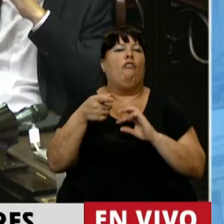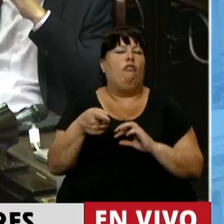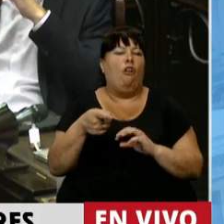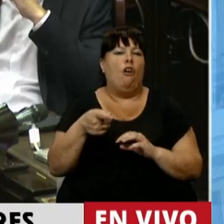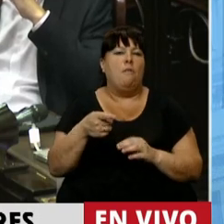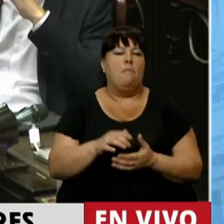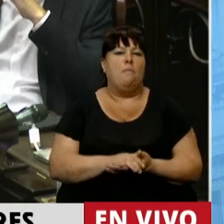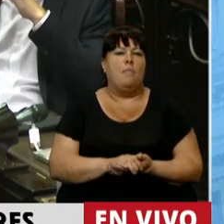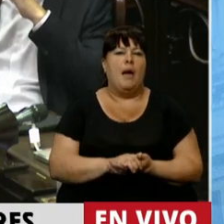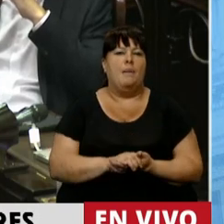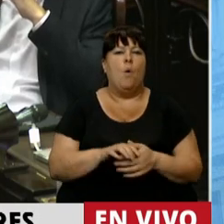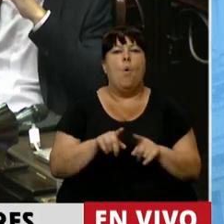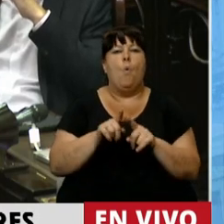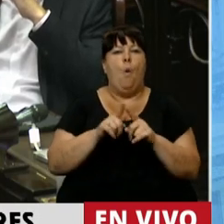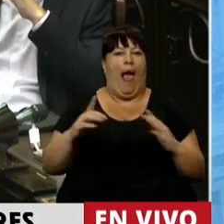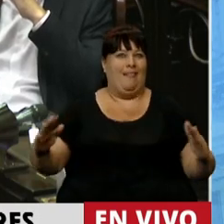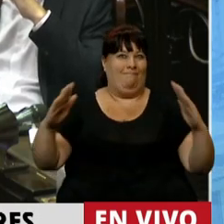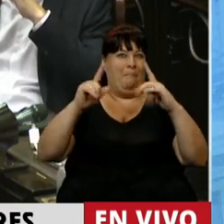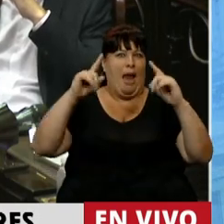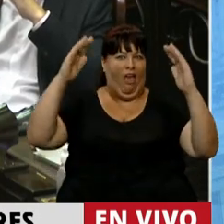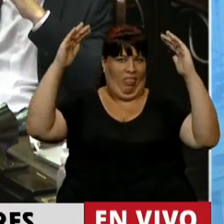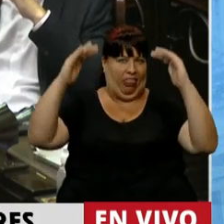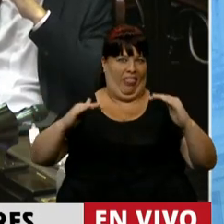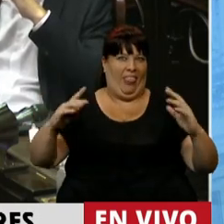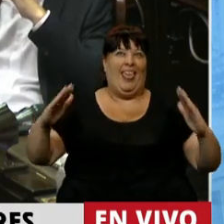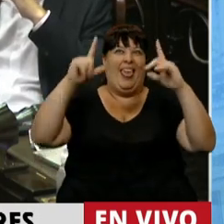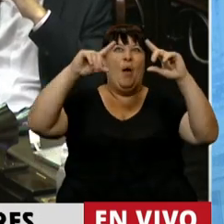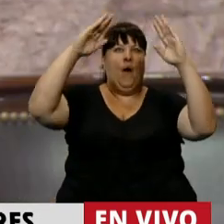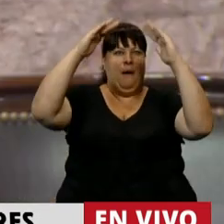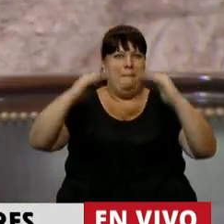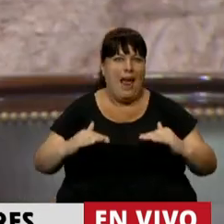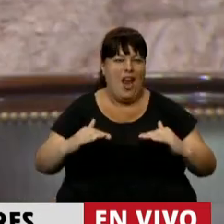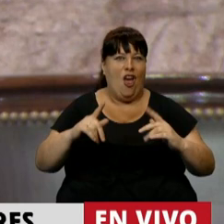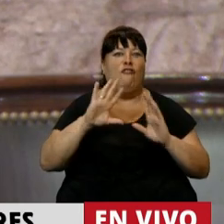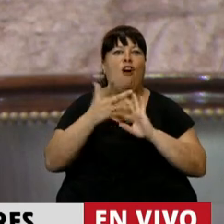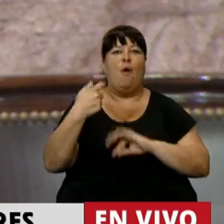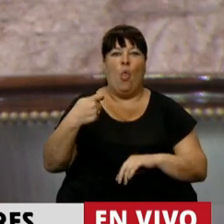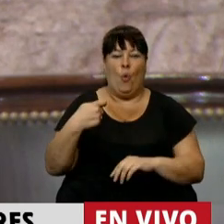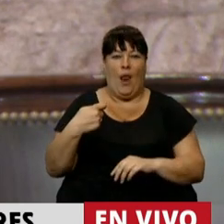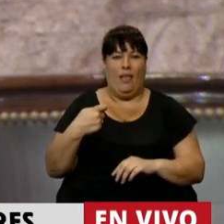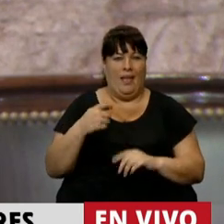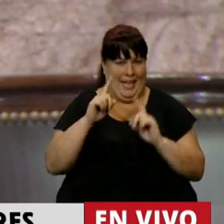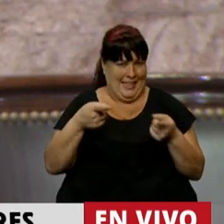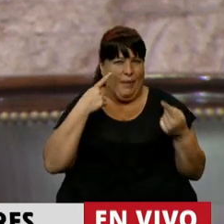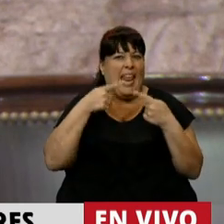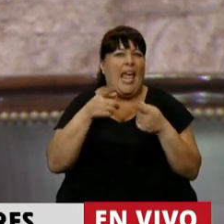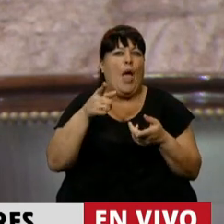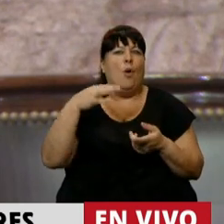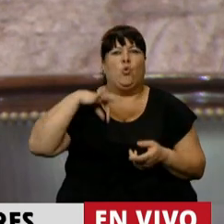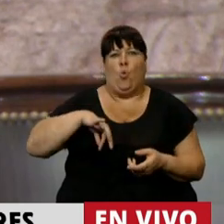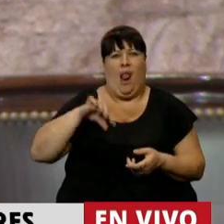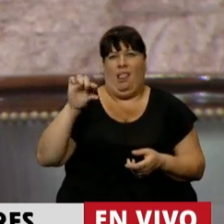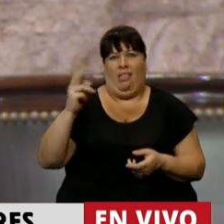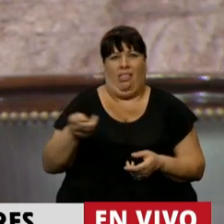piramidal achatada del sistema previsional, también tiene que ver con esos bajos